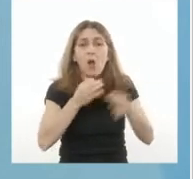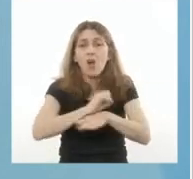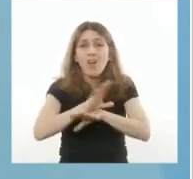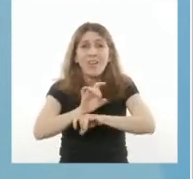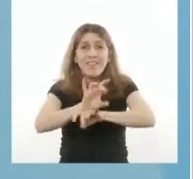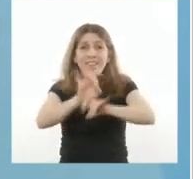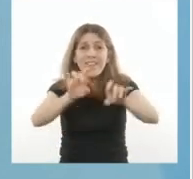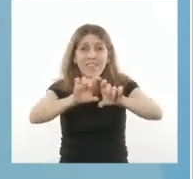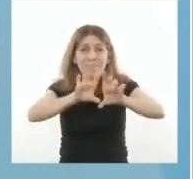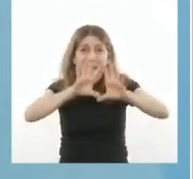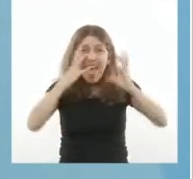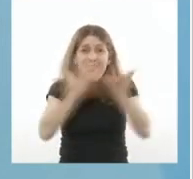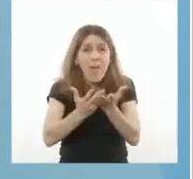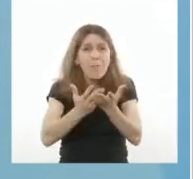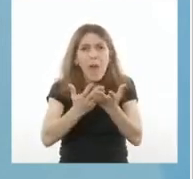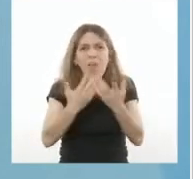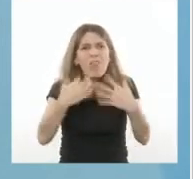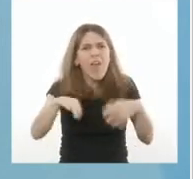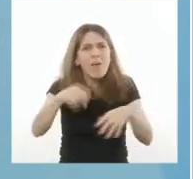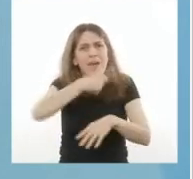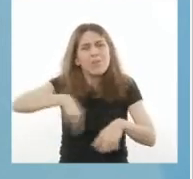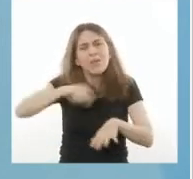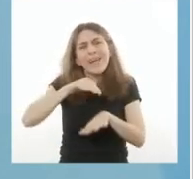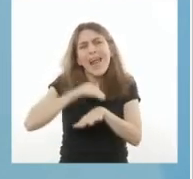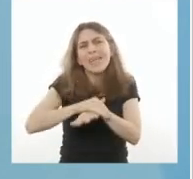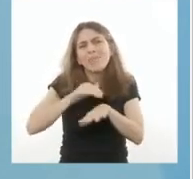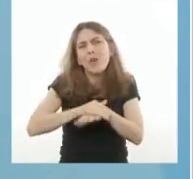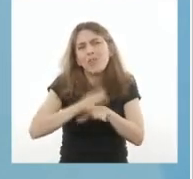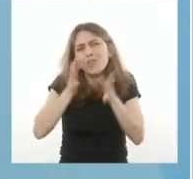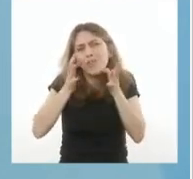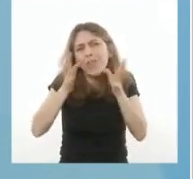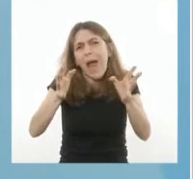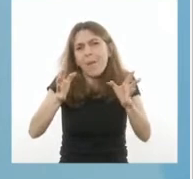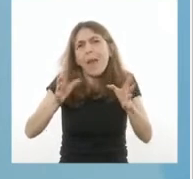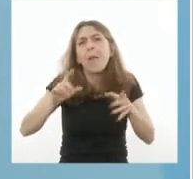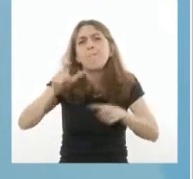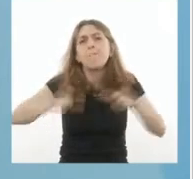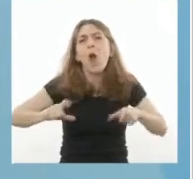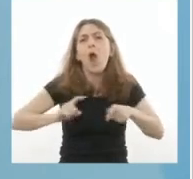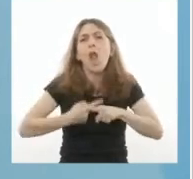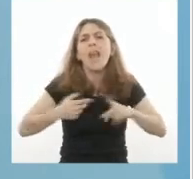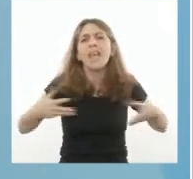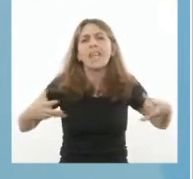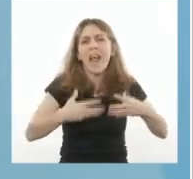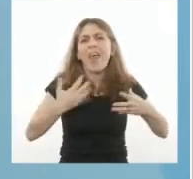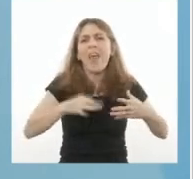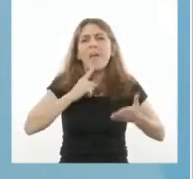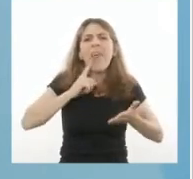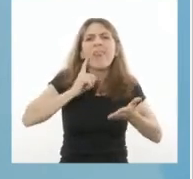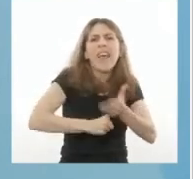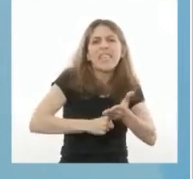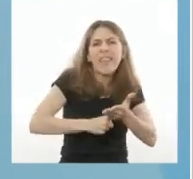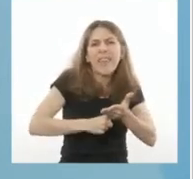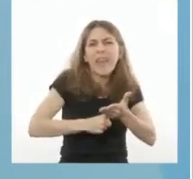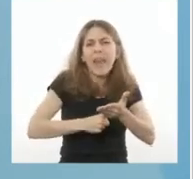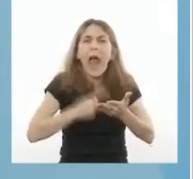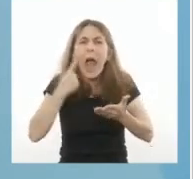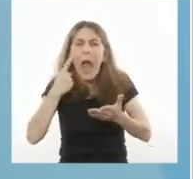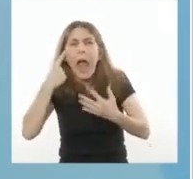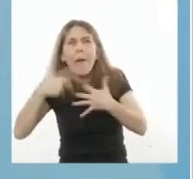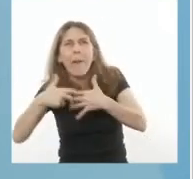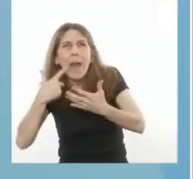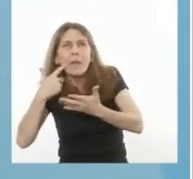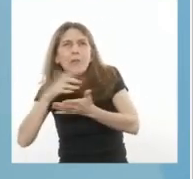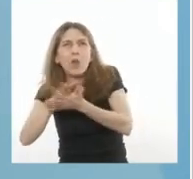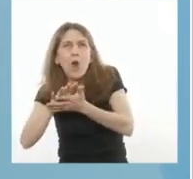inmensa y es la política quien debe tomar las decisiones y encontrar las respuestas al desafío